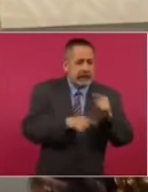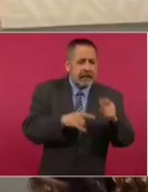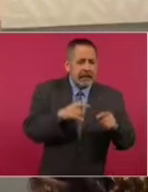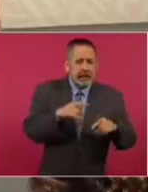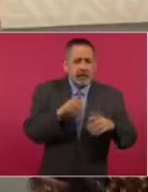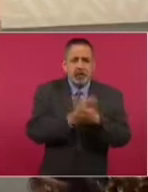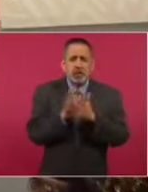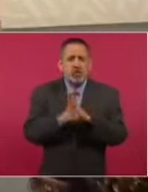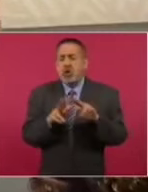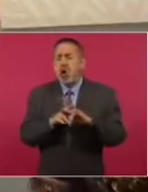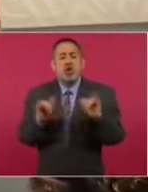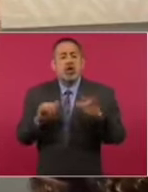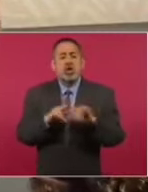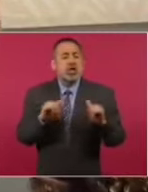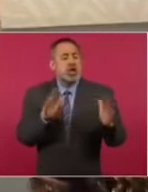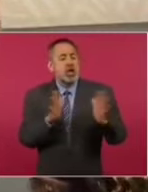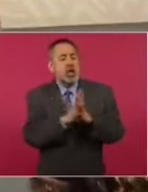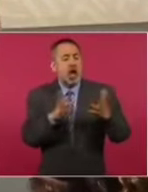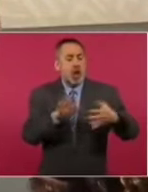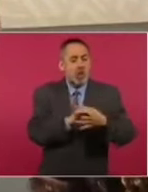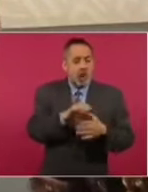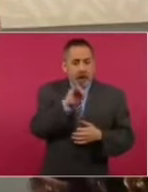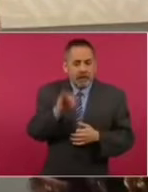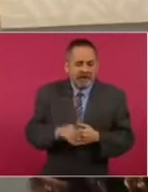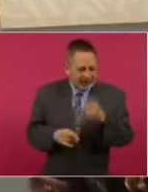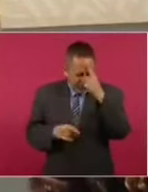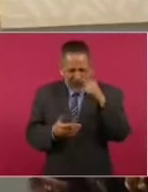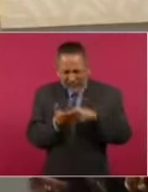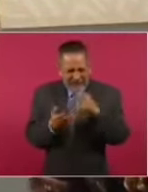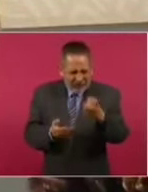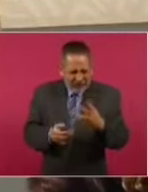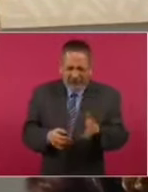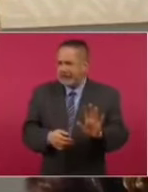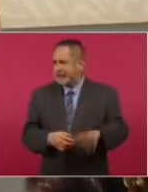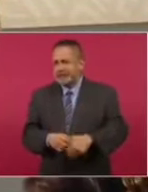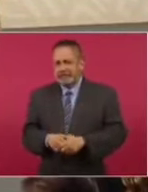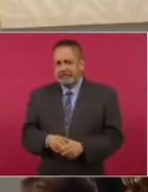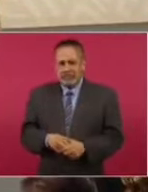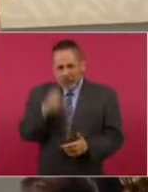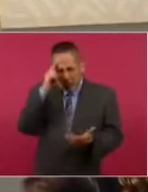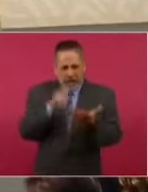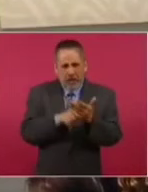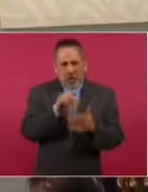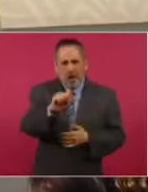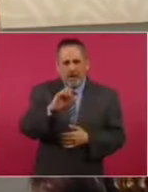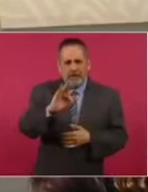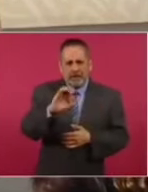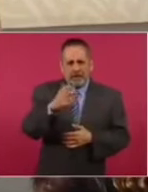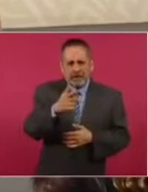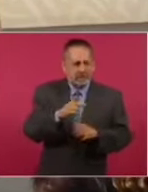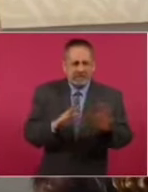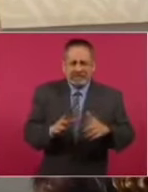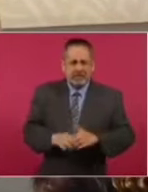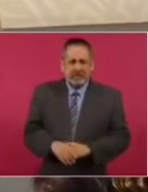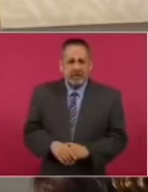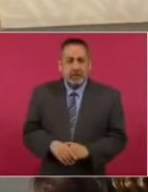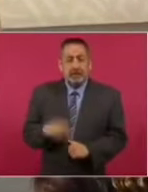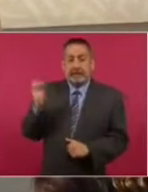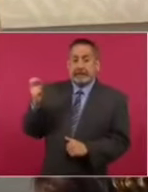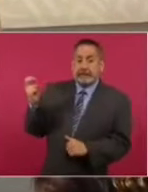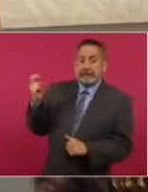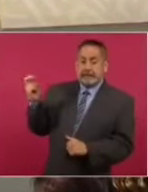Jamás negocié ni pacté con criminales. ¿En serio? ¿Lo siguen creyendo? ¿Hay alguien que lo crea todavía hoy? Ahora, de su respuesta, su respuesta es no. Este,